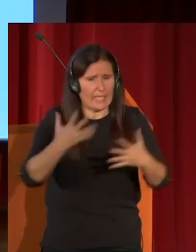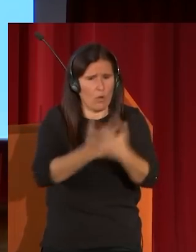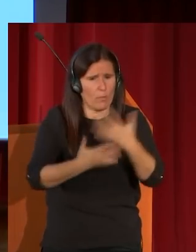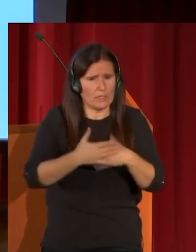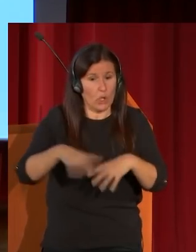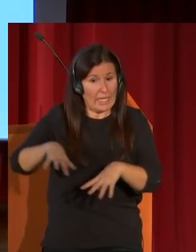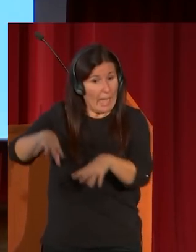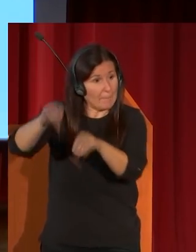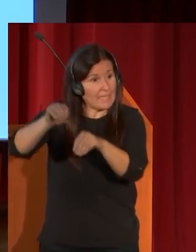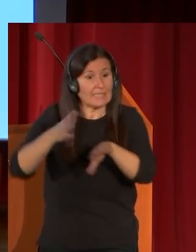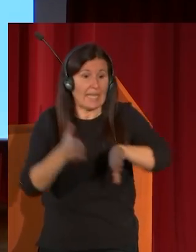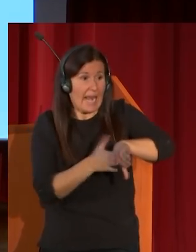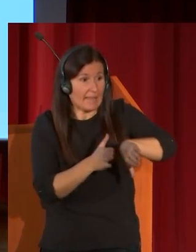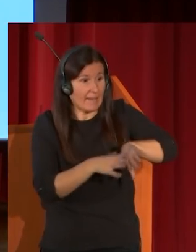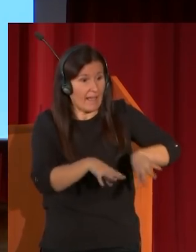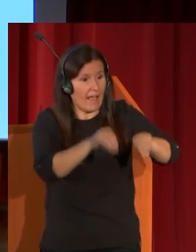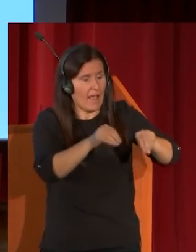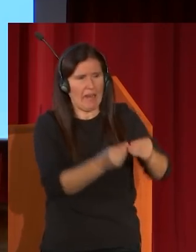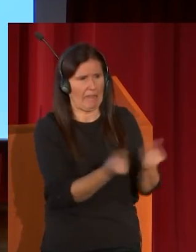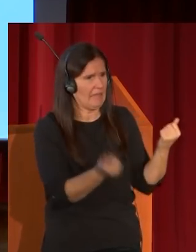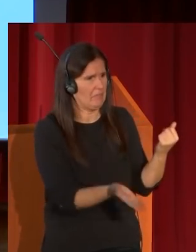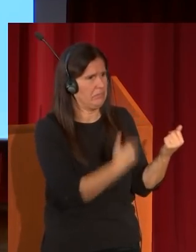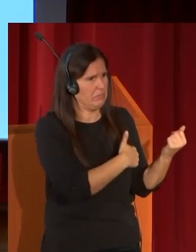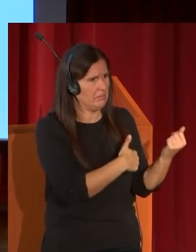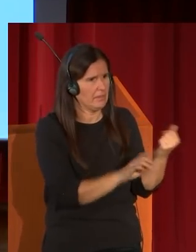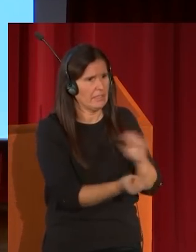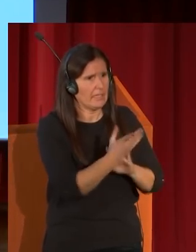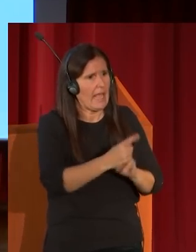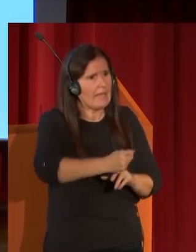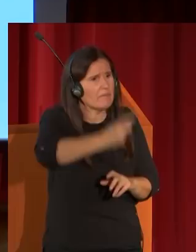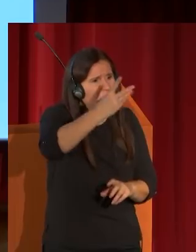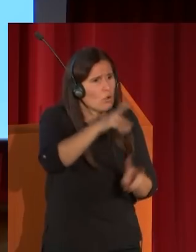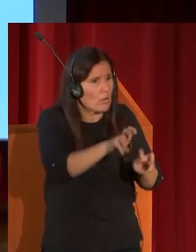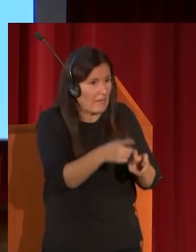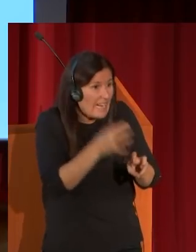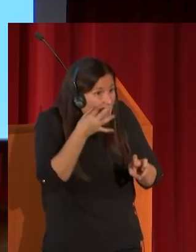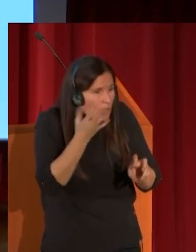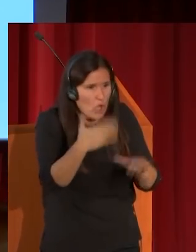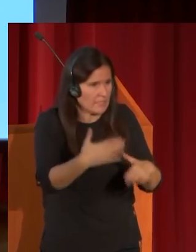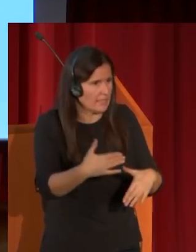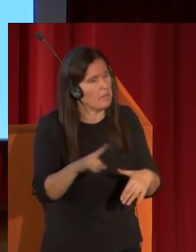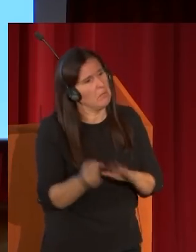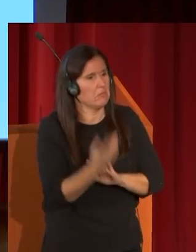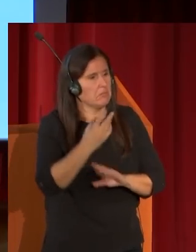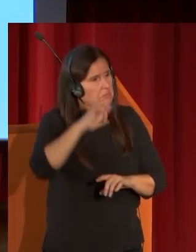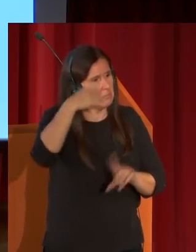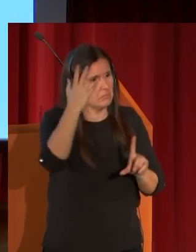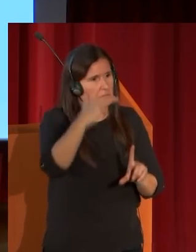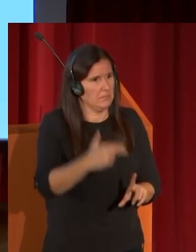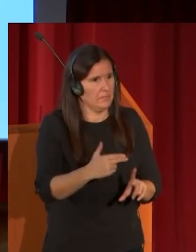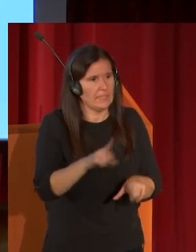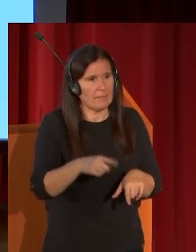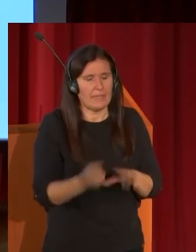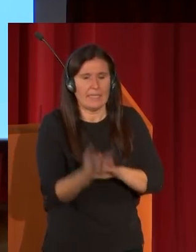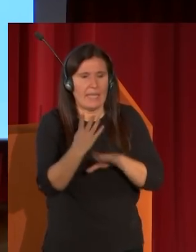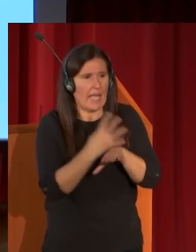real que estaría aquí a la izquierda y en cambio crea este edificio nuevo inexistente crea también este jardín que estaba en la